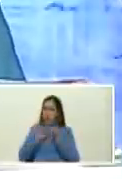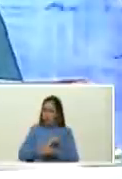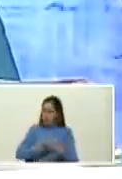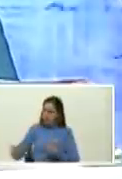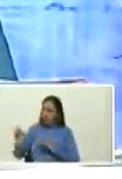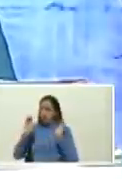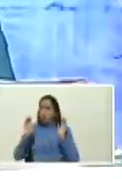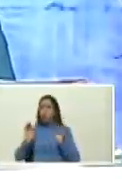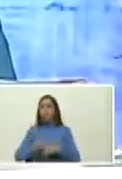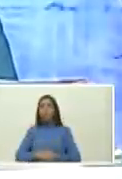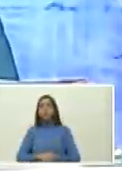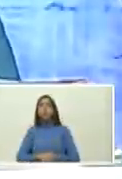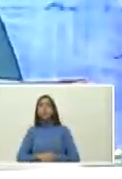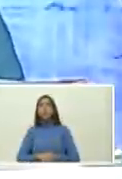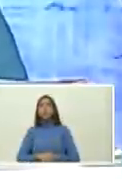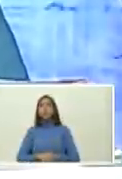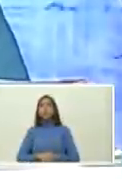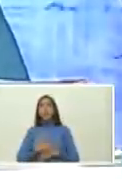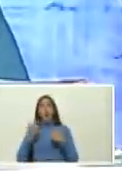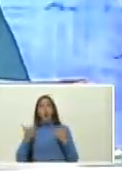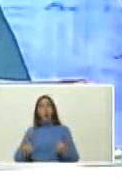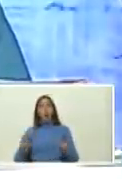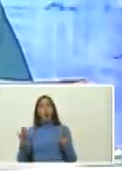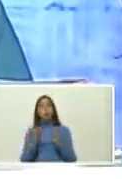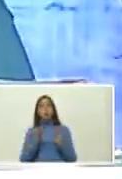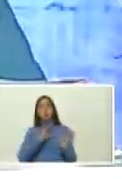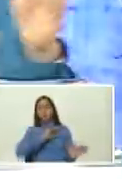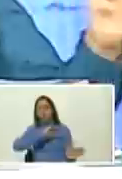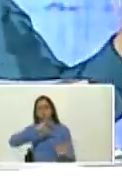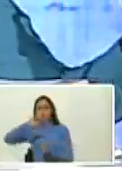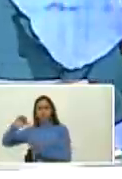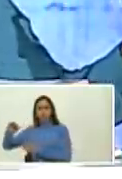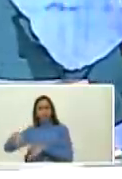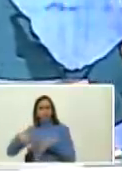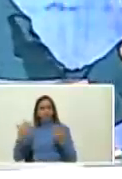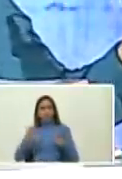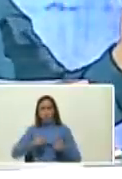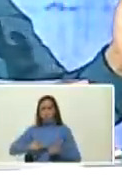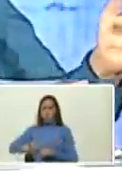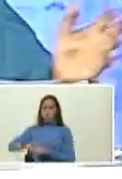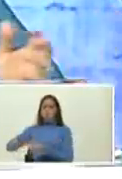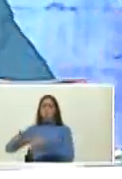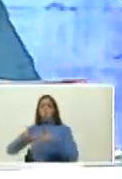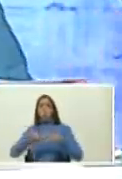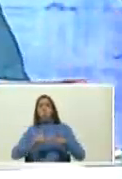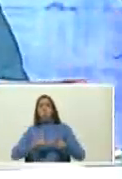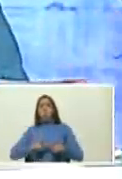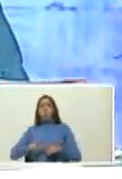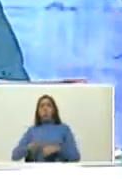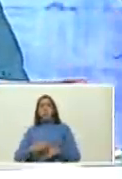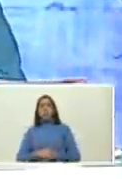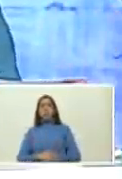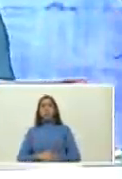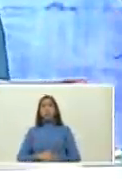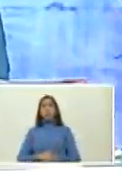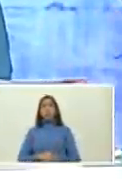y ahora voy a hacer un pase a un lugar también